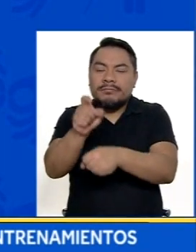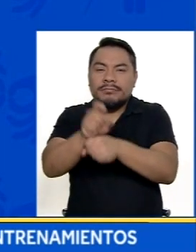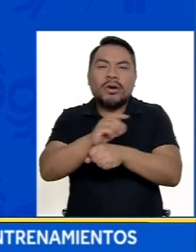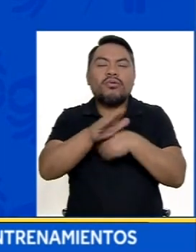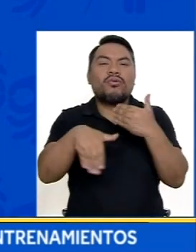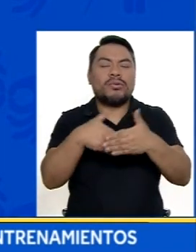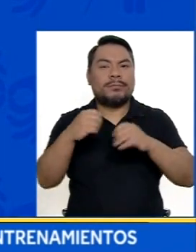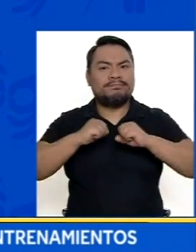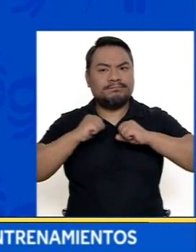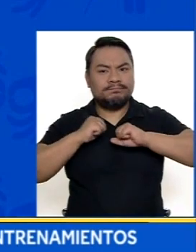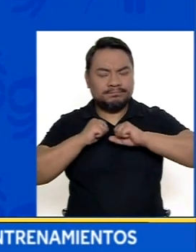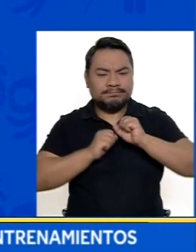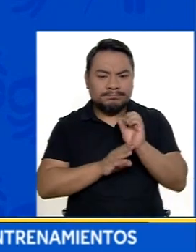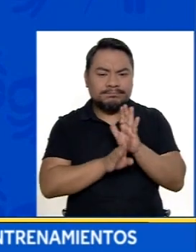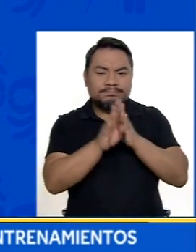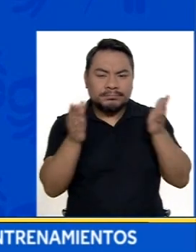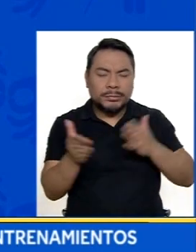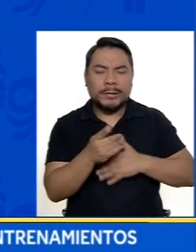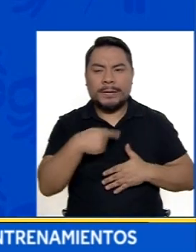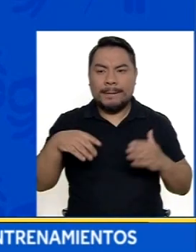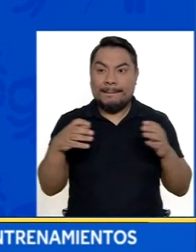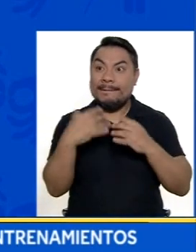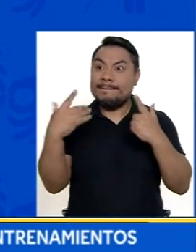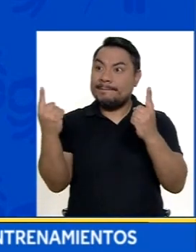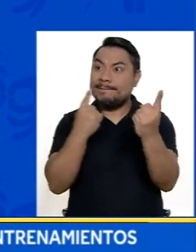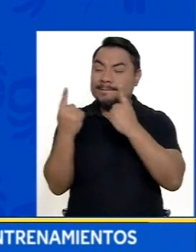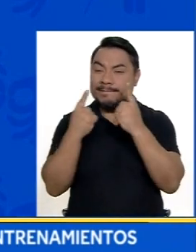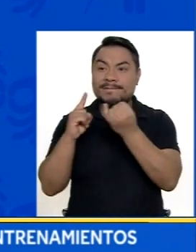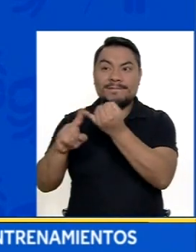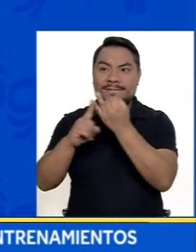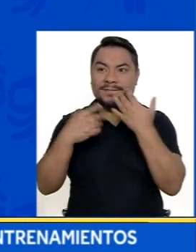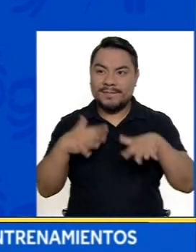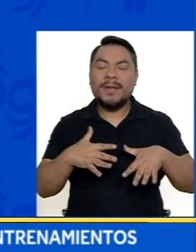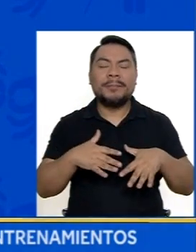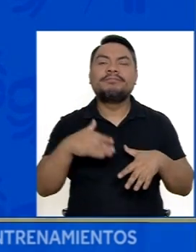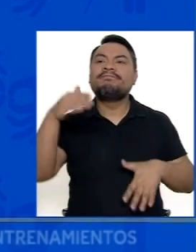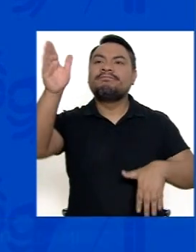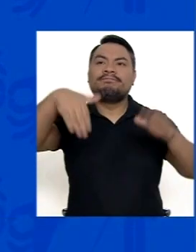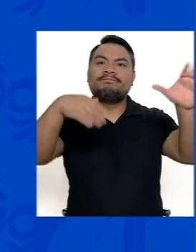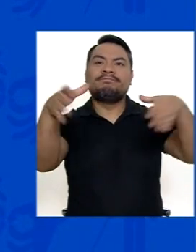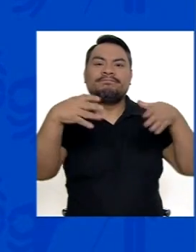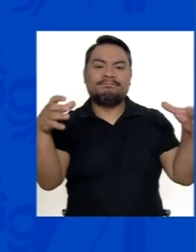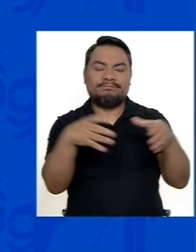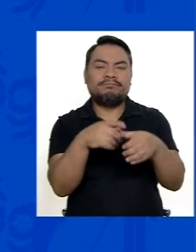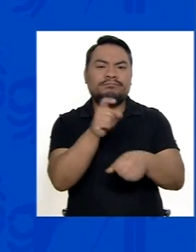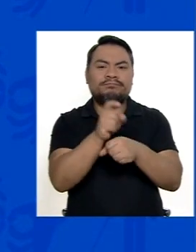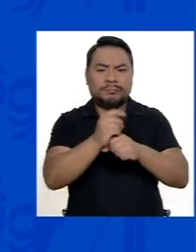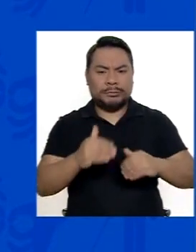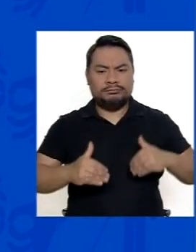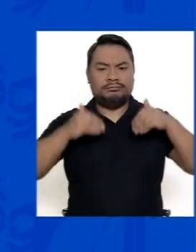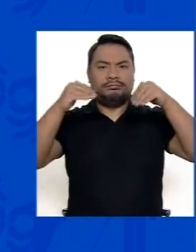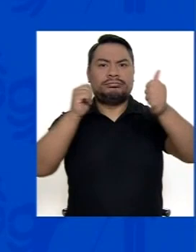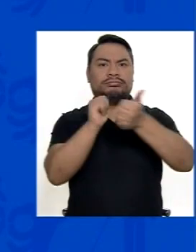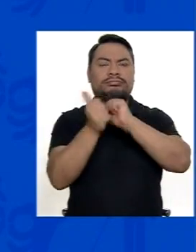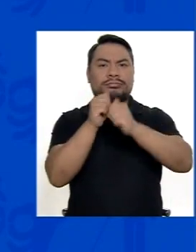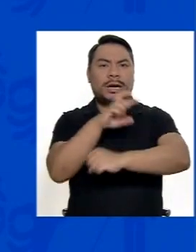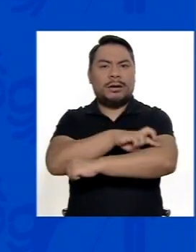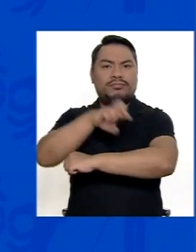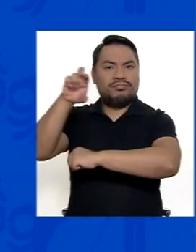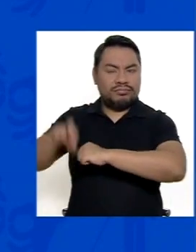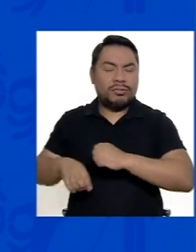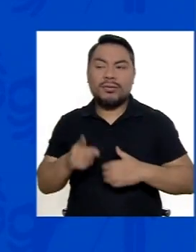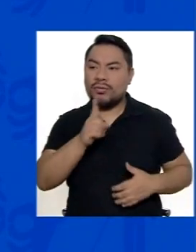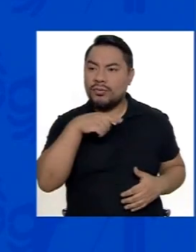de la planificación del entrenamiento De esta manera que nosotros podamos Realizar el entrenamiento de alta competencia